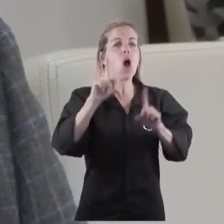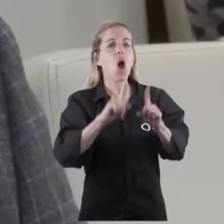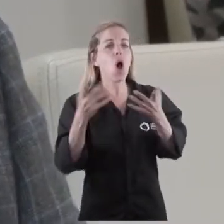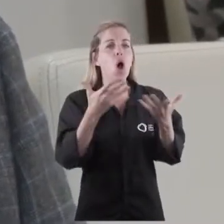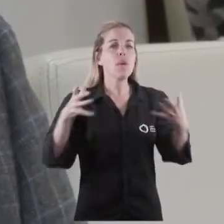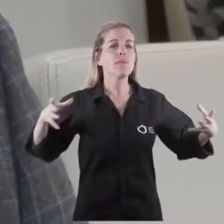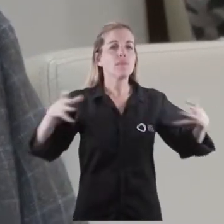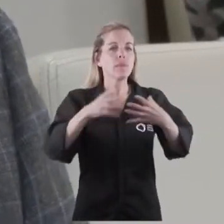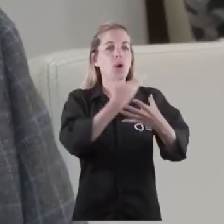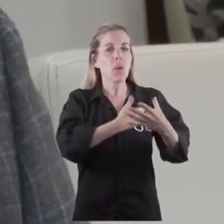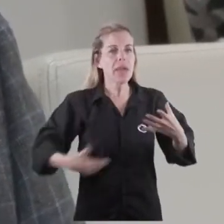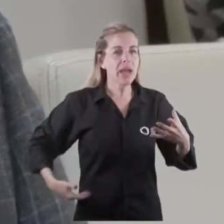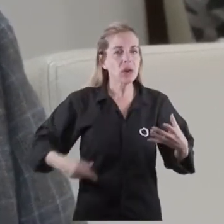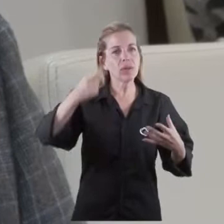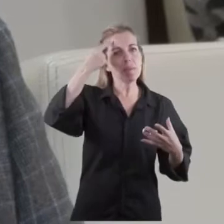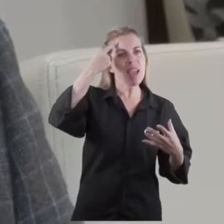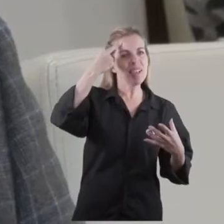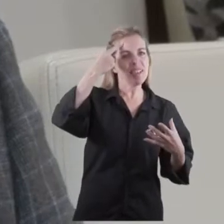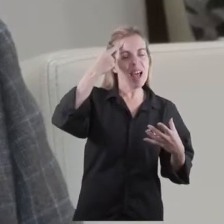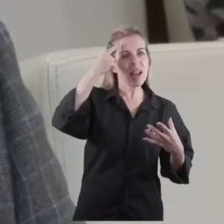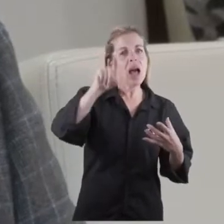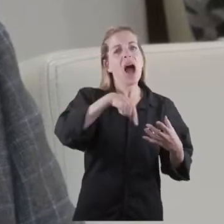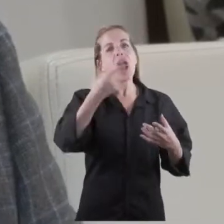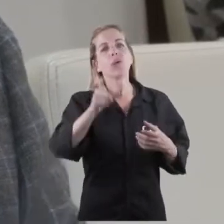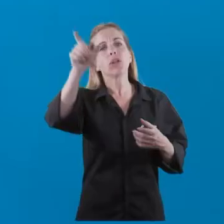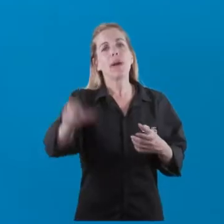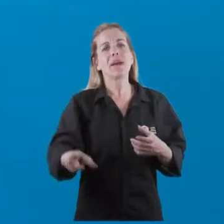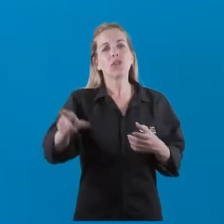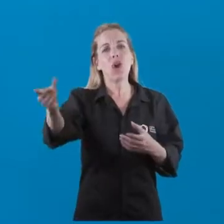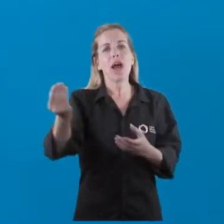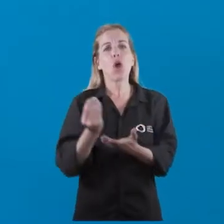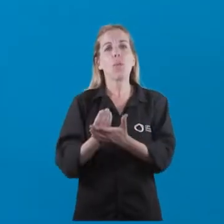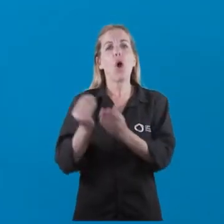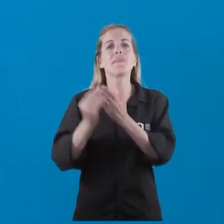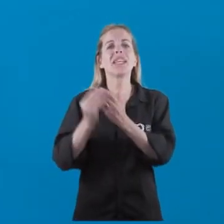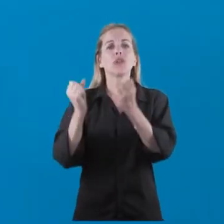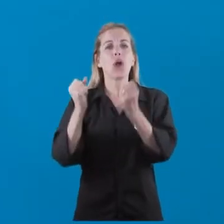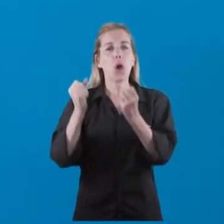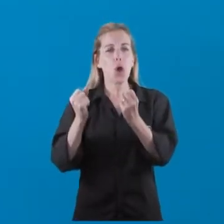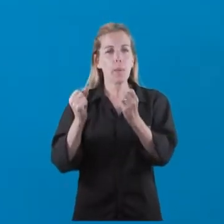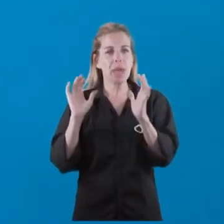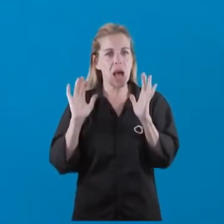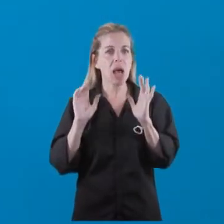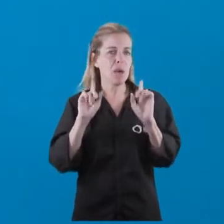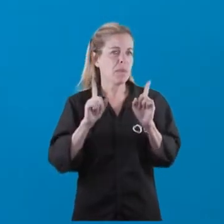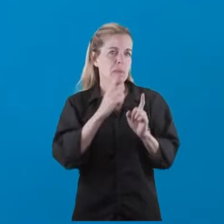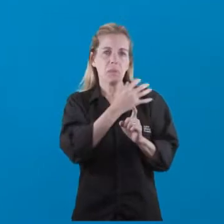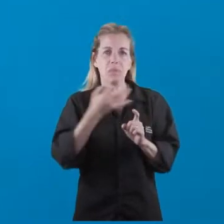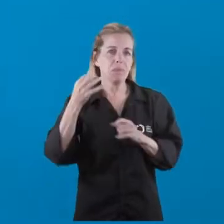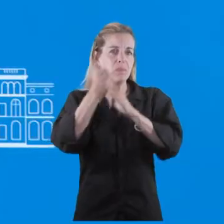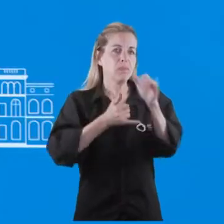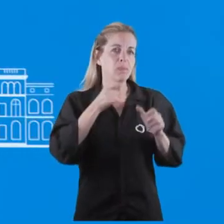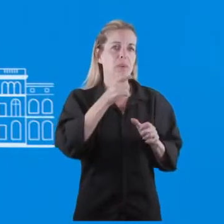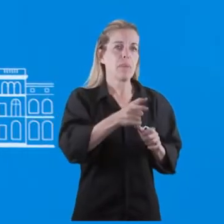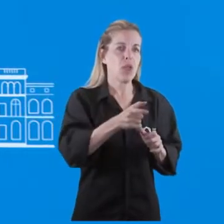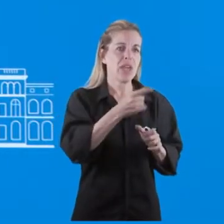gobernante de colocar algún otro nombre en el Ministerio de Economía. Gracias. Tal como le dije a su colega, reitero, son opiniones,